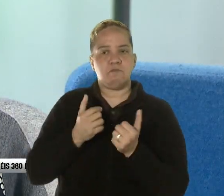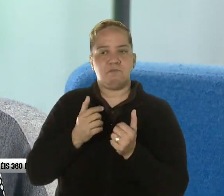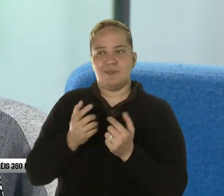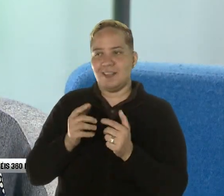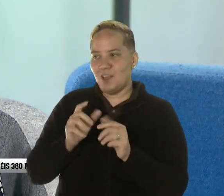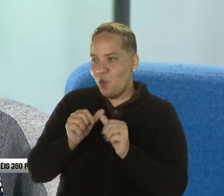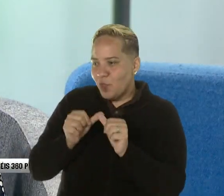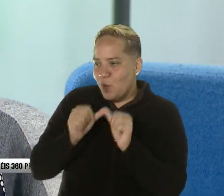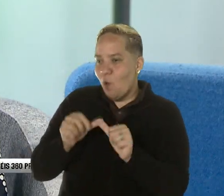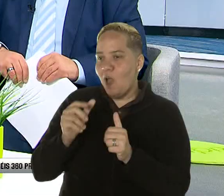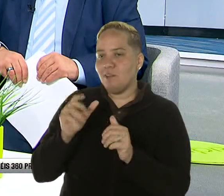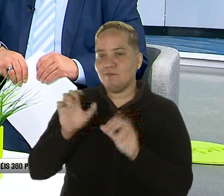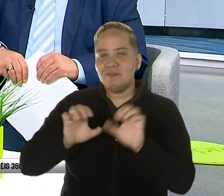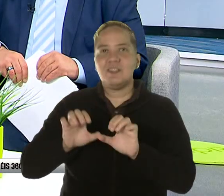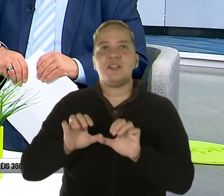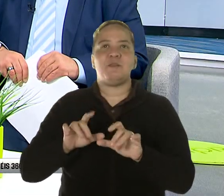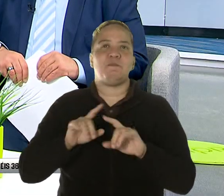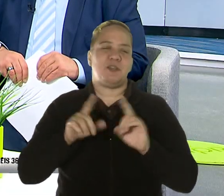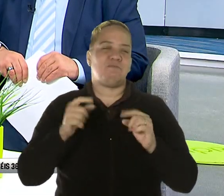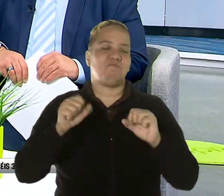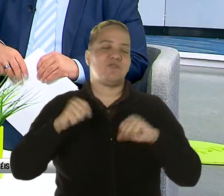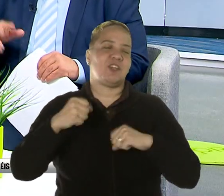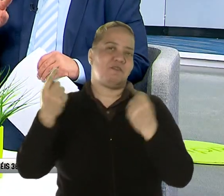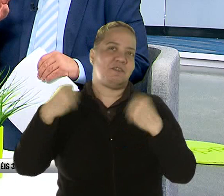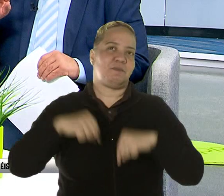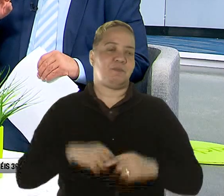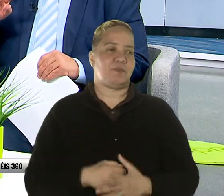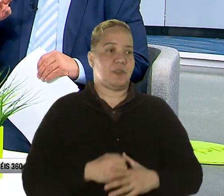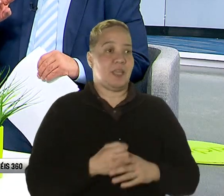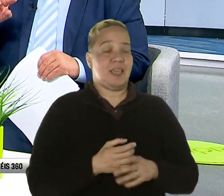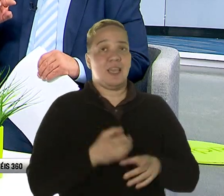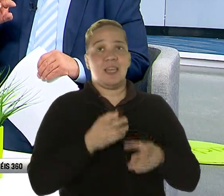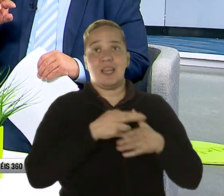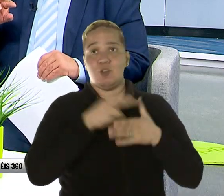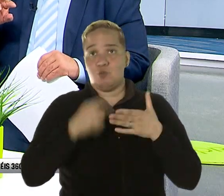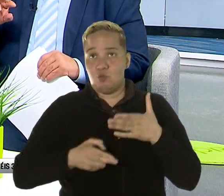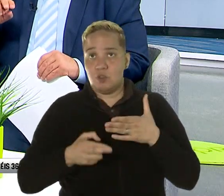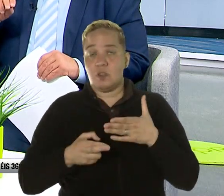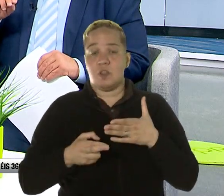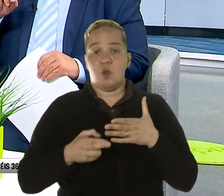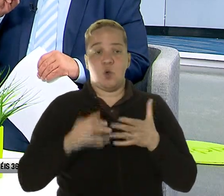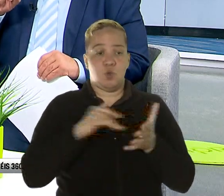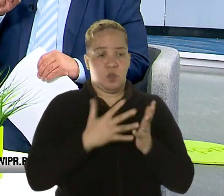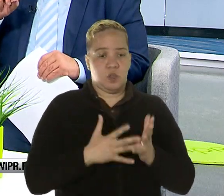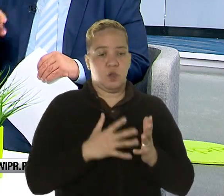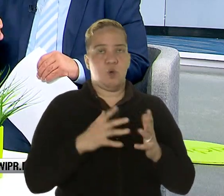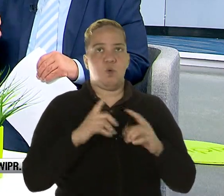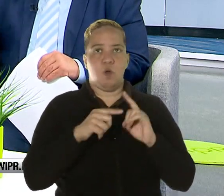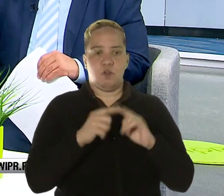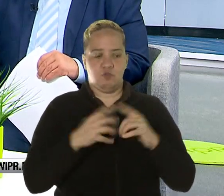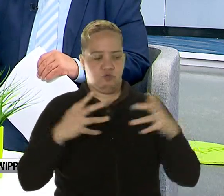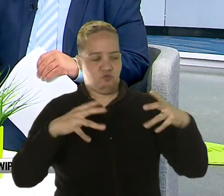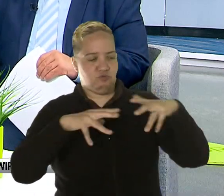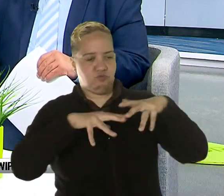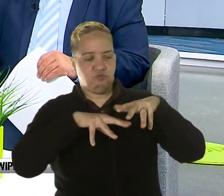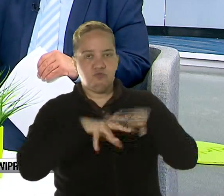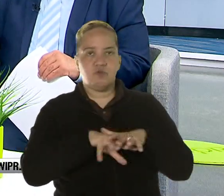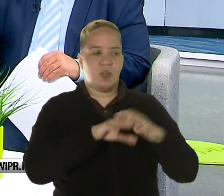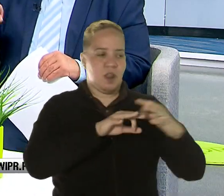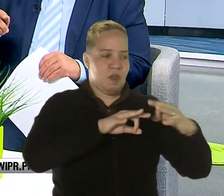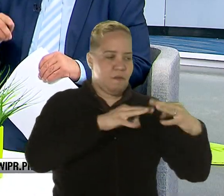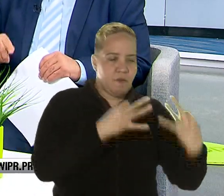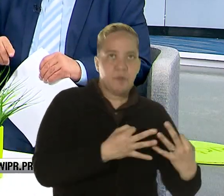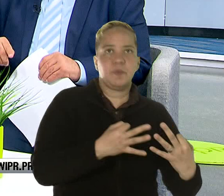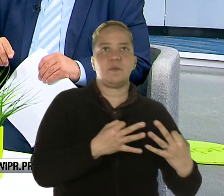asisten. Muy bien. ¿Y el efecto que trae sobre los estudiantes? Porque cuando se combina la dedicación del hogar con